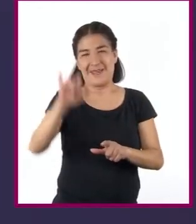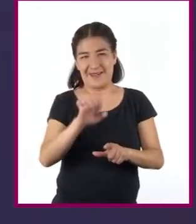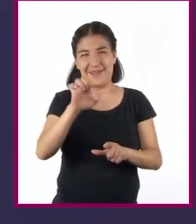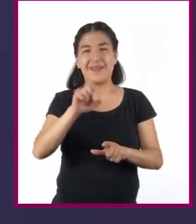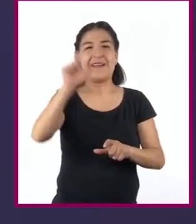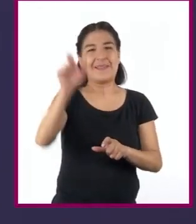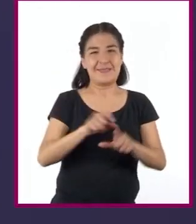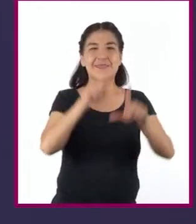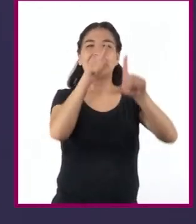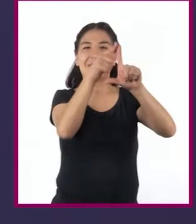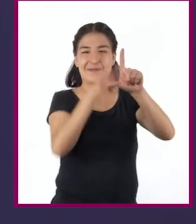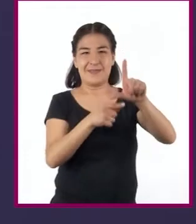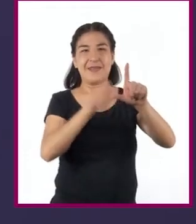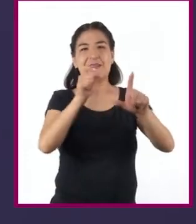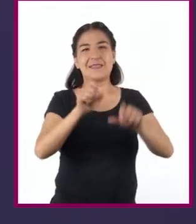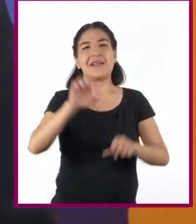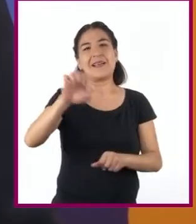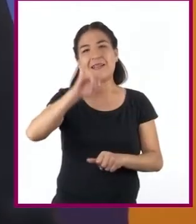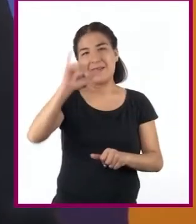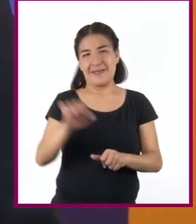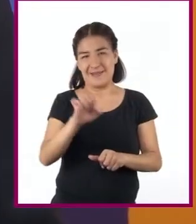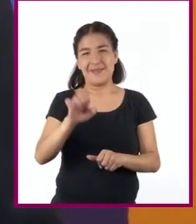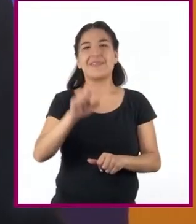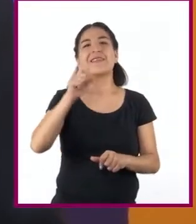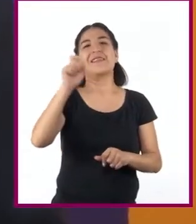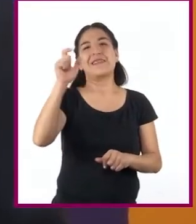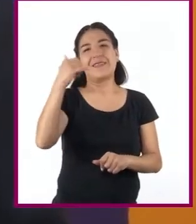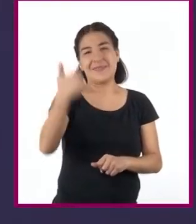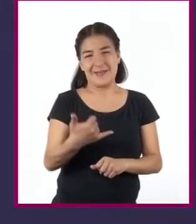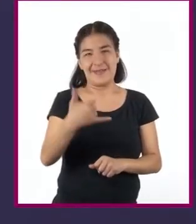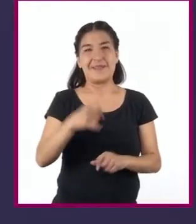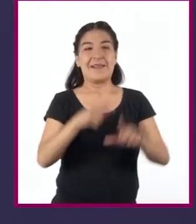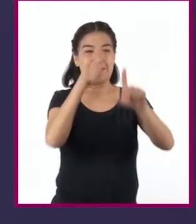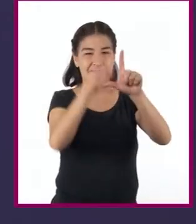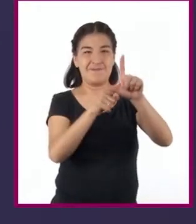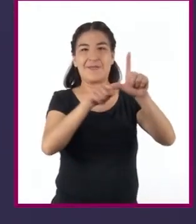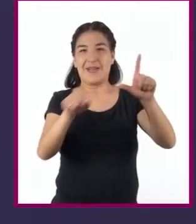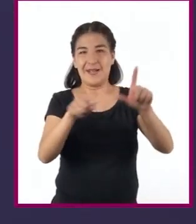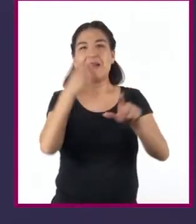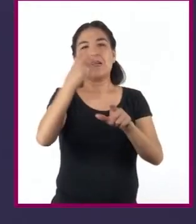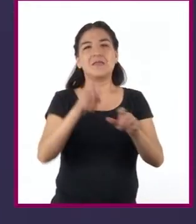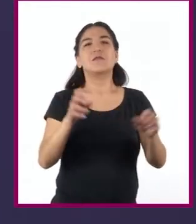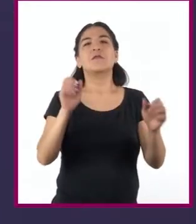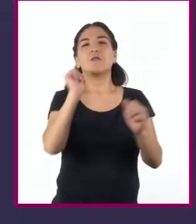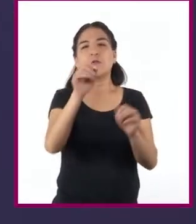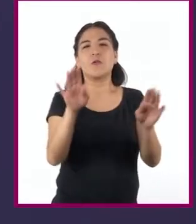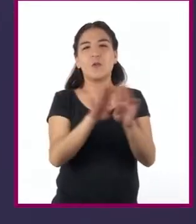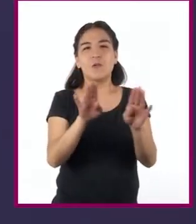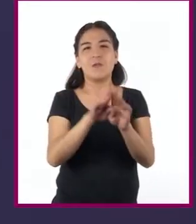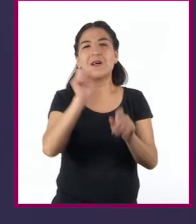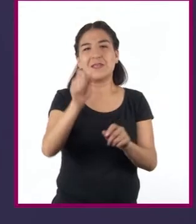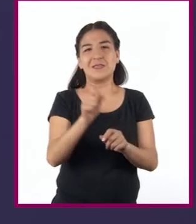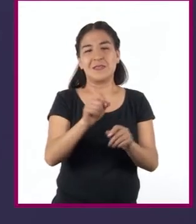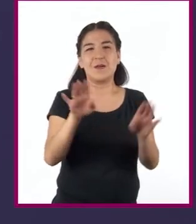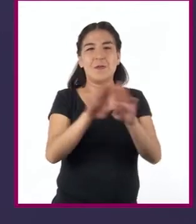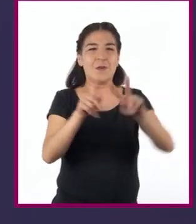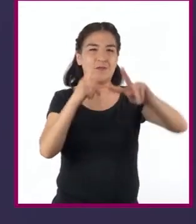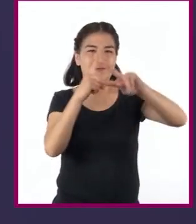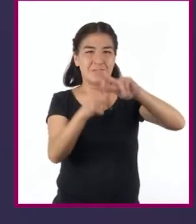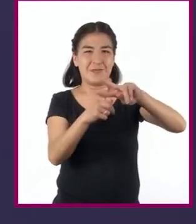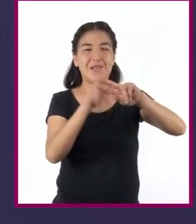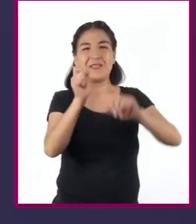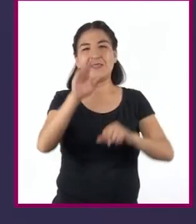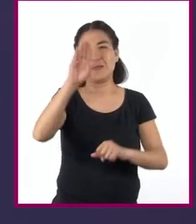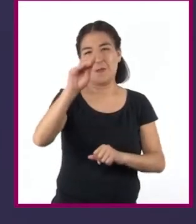otra vertical, o eje de las Y. Y ambos se intersecan formando un ángulo de